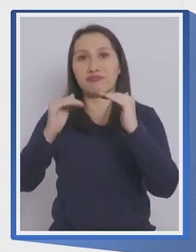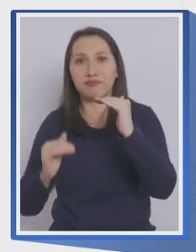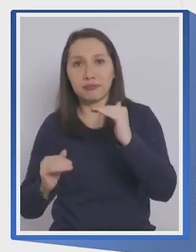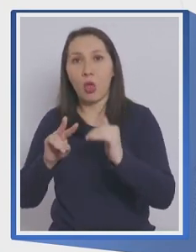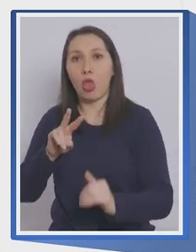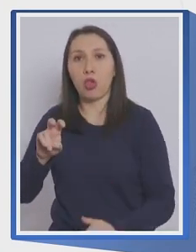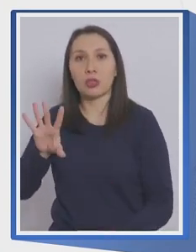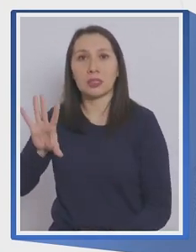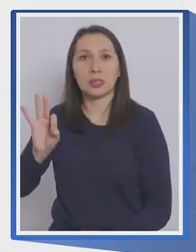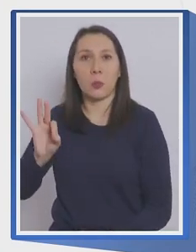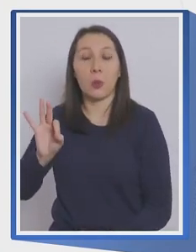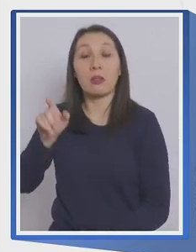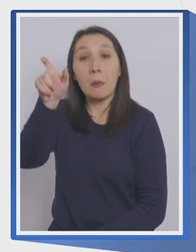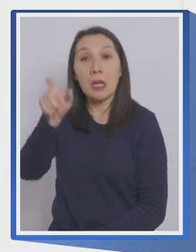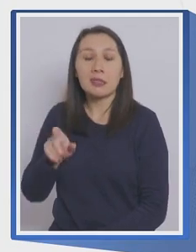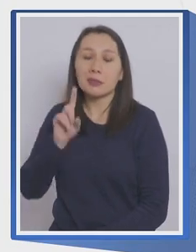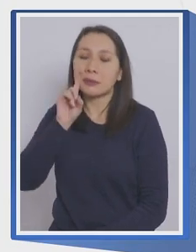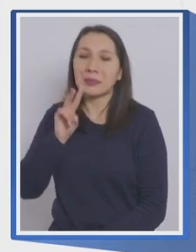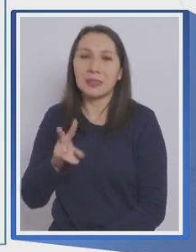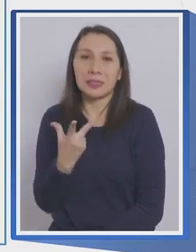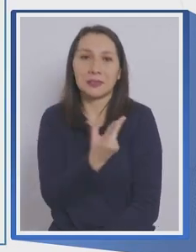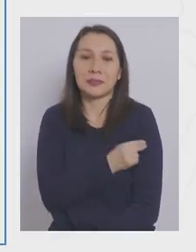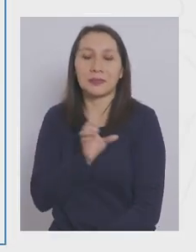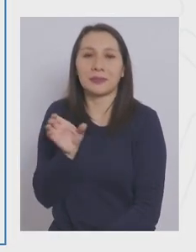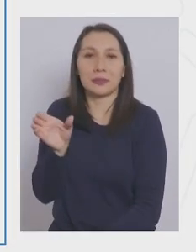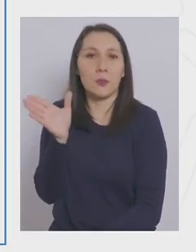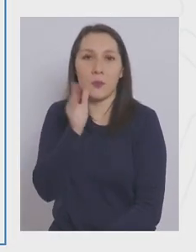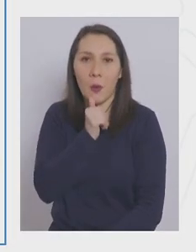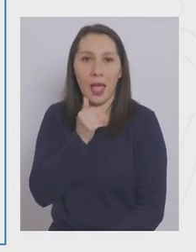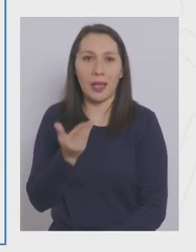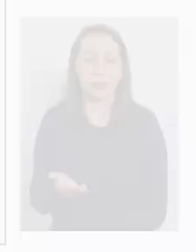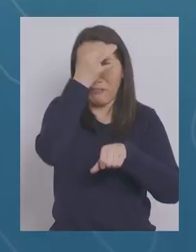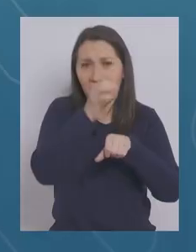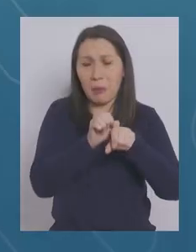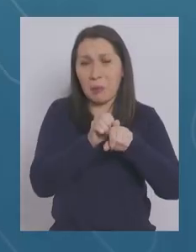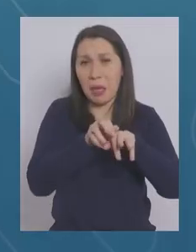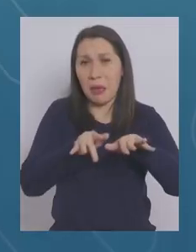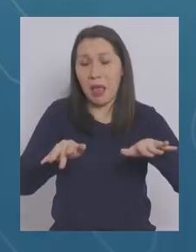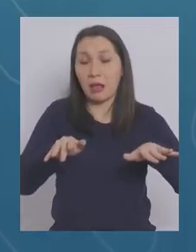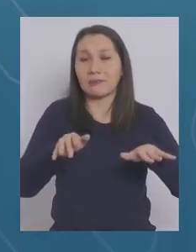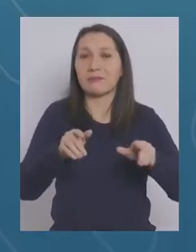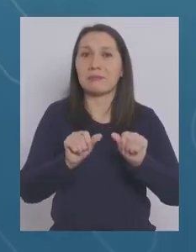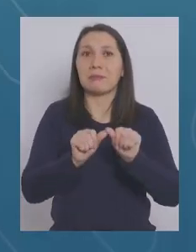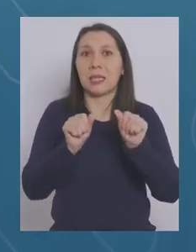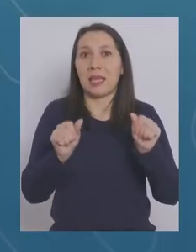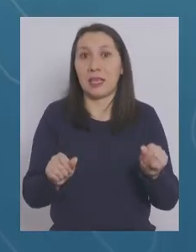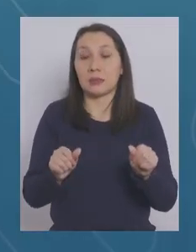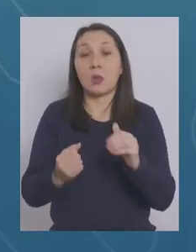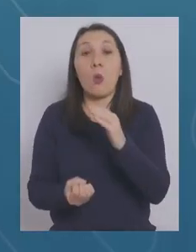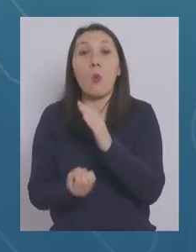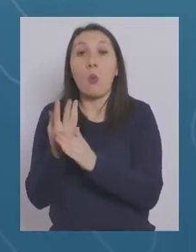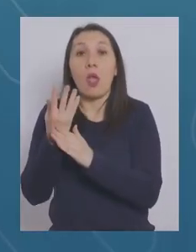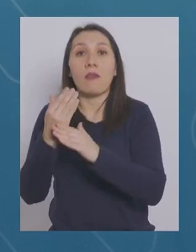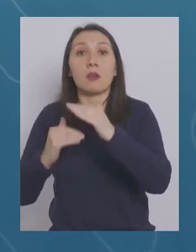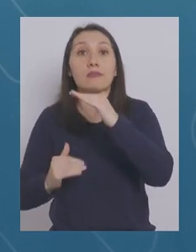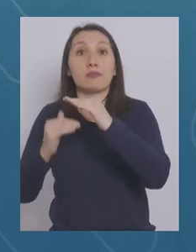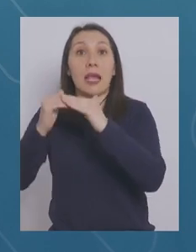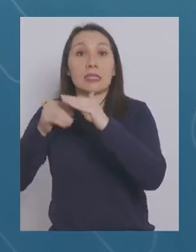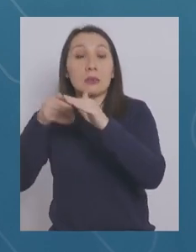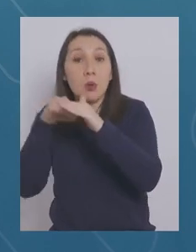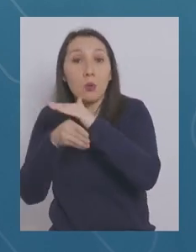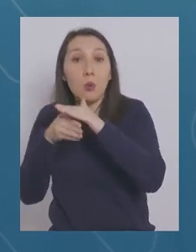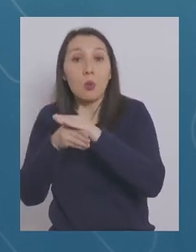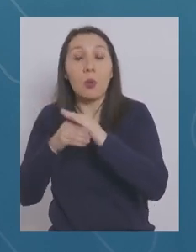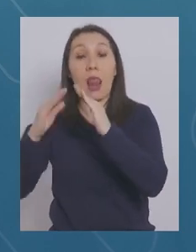250 si una persona no cuenta con su pase de movilidad. Por eso, los nuevos aforos para reuniones en domicilio